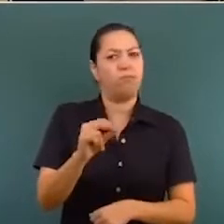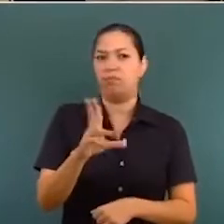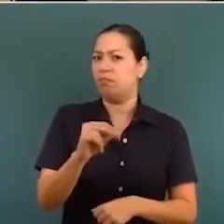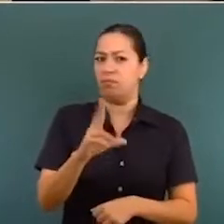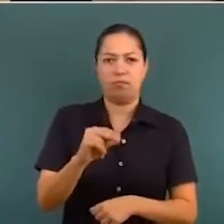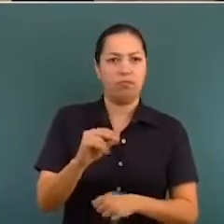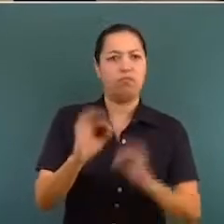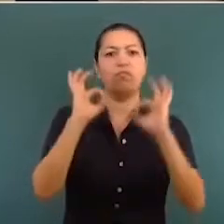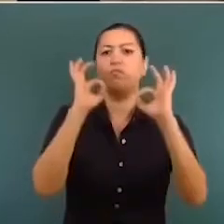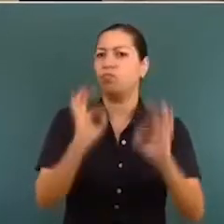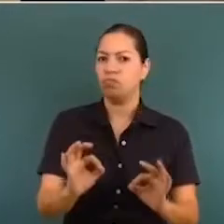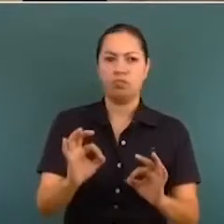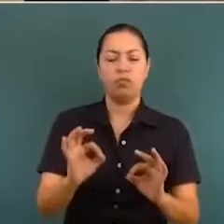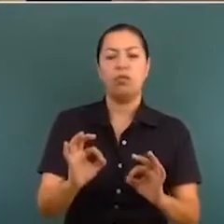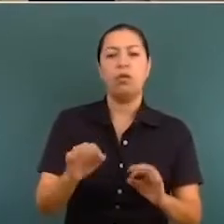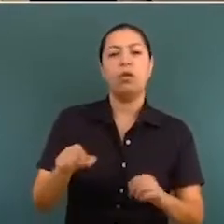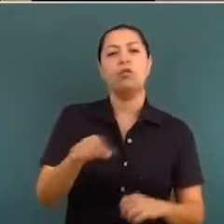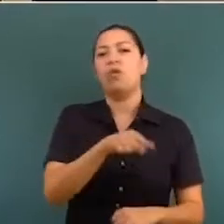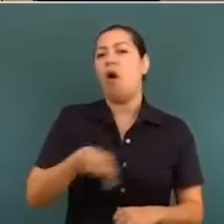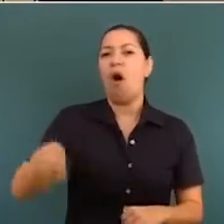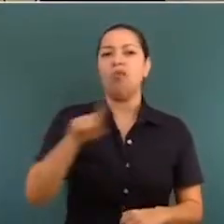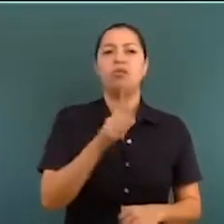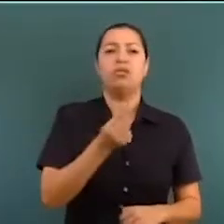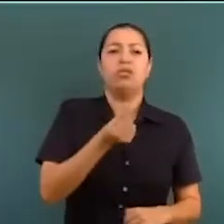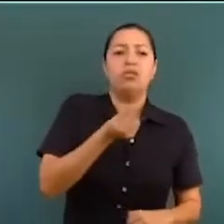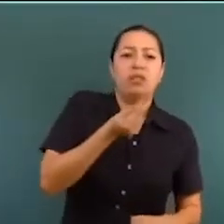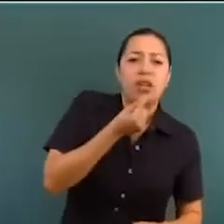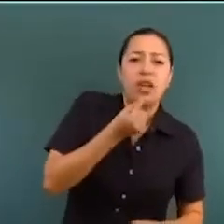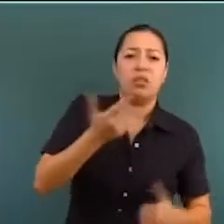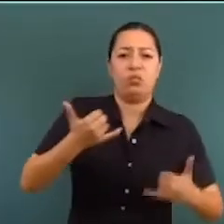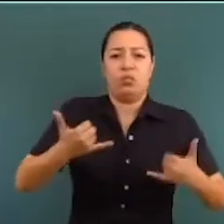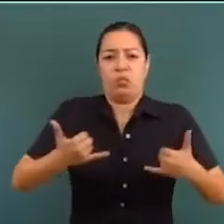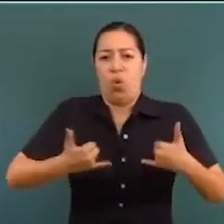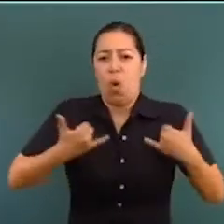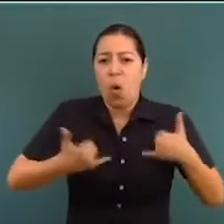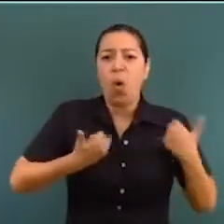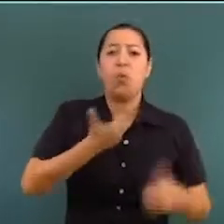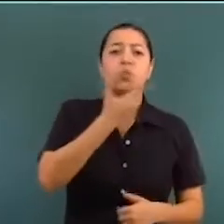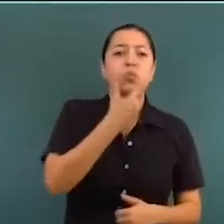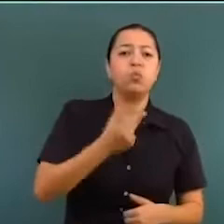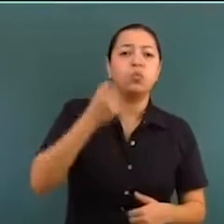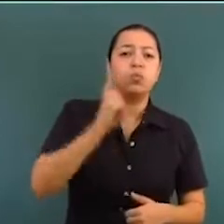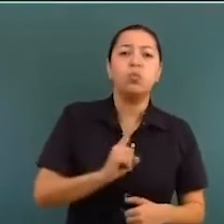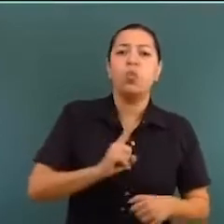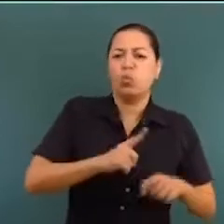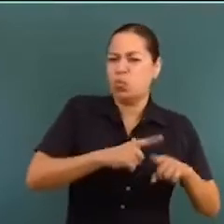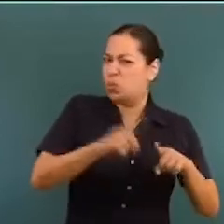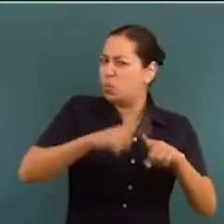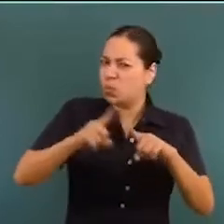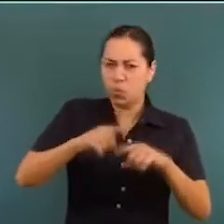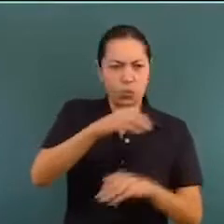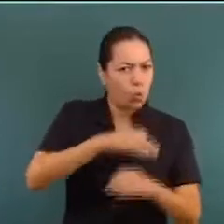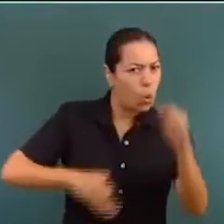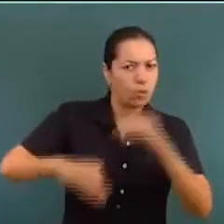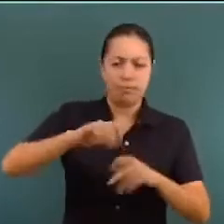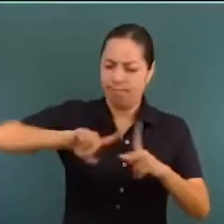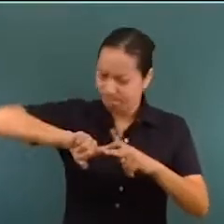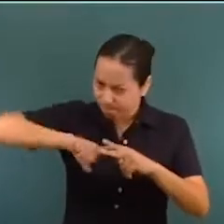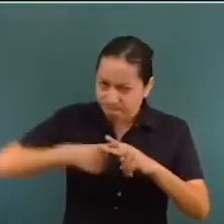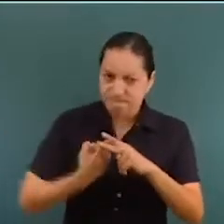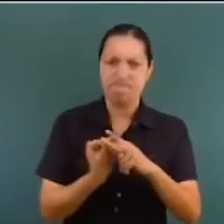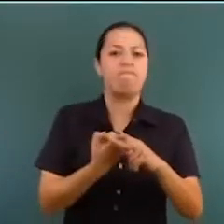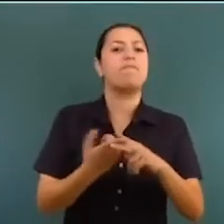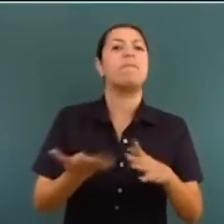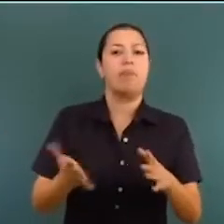que todos los niños, los adolescentes, todos inicien clases